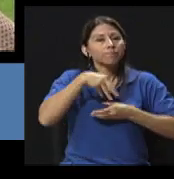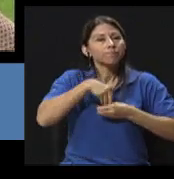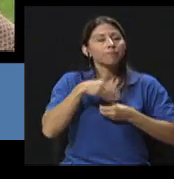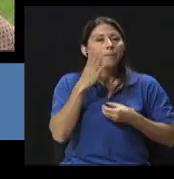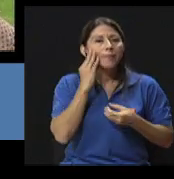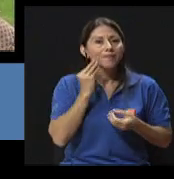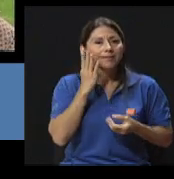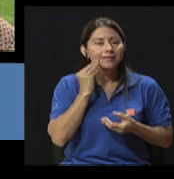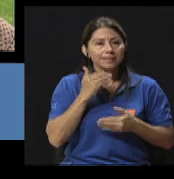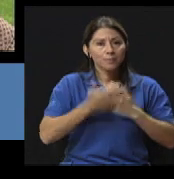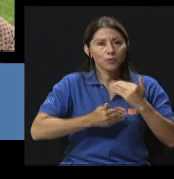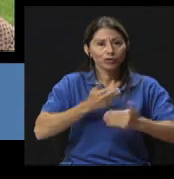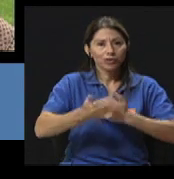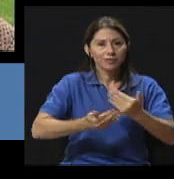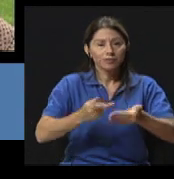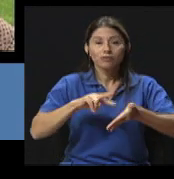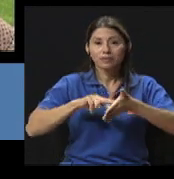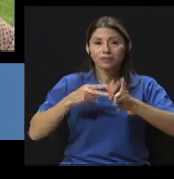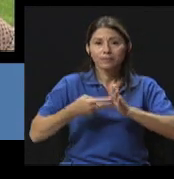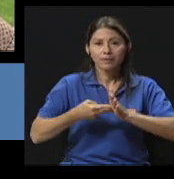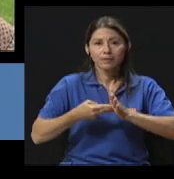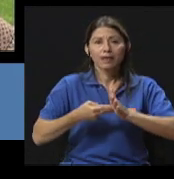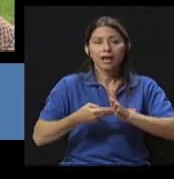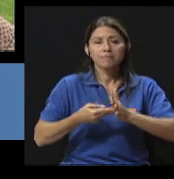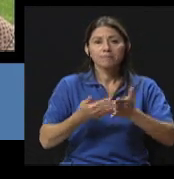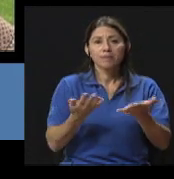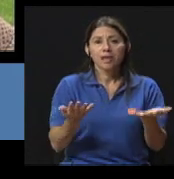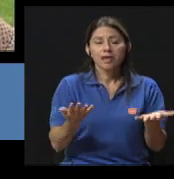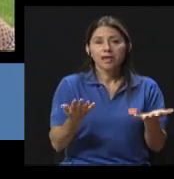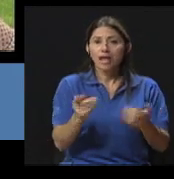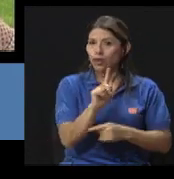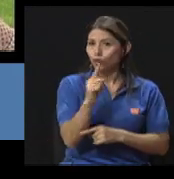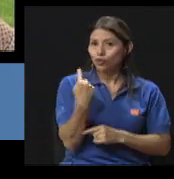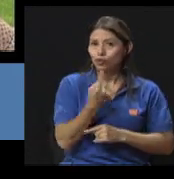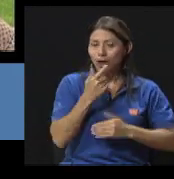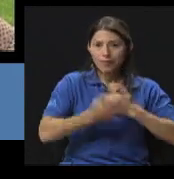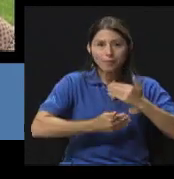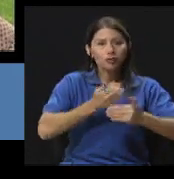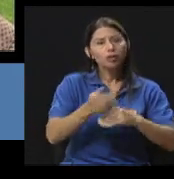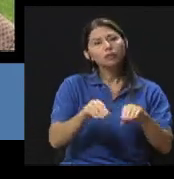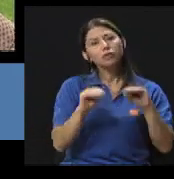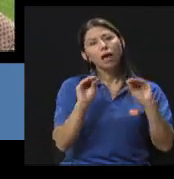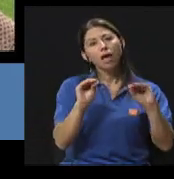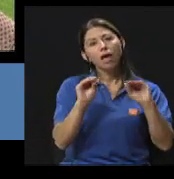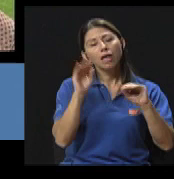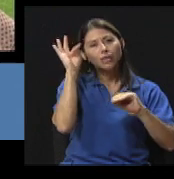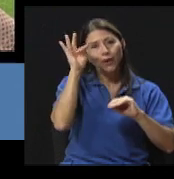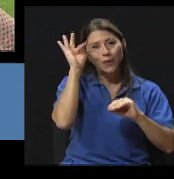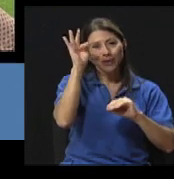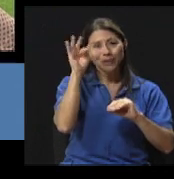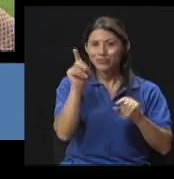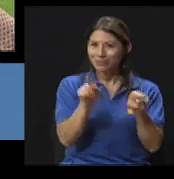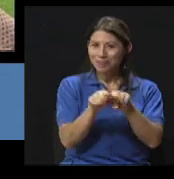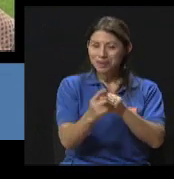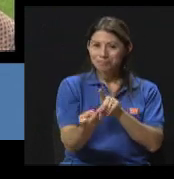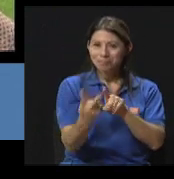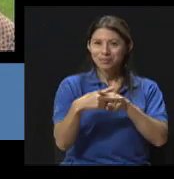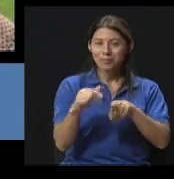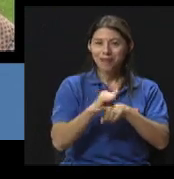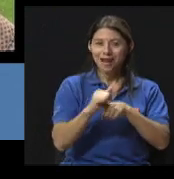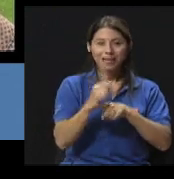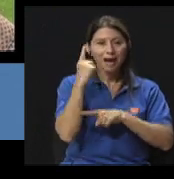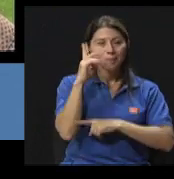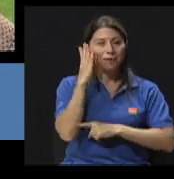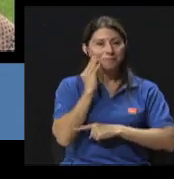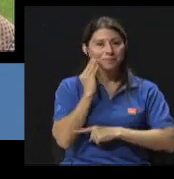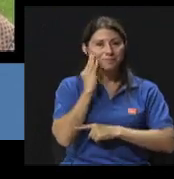procesos. Eso significa que no son solo procesos teóricos, sino que se llevan a la práctica y se hacen de